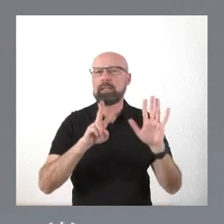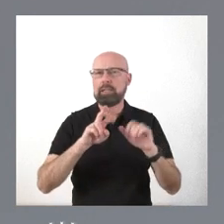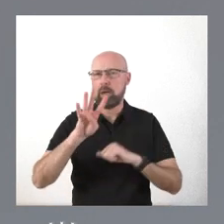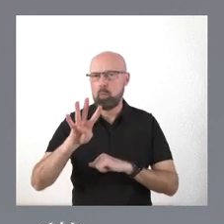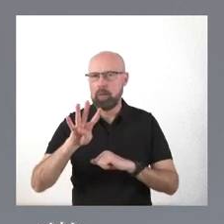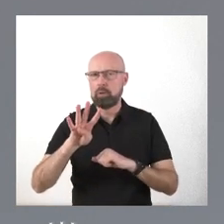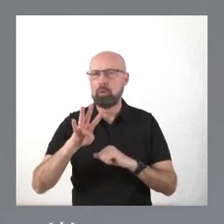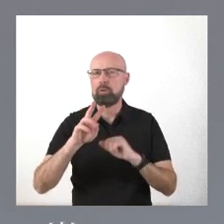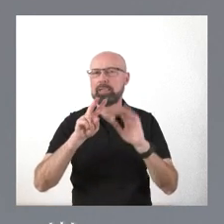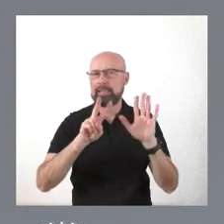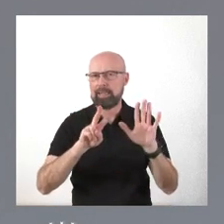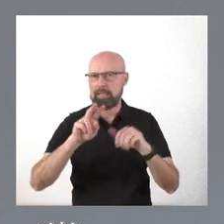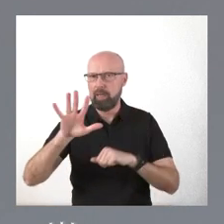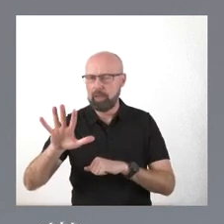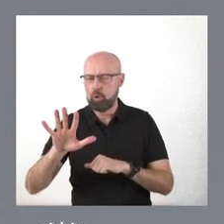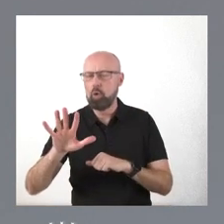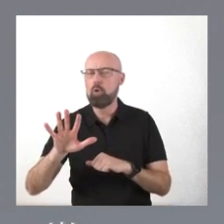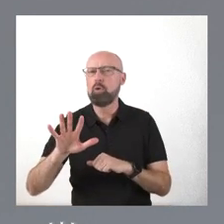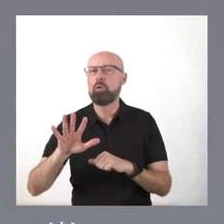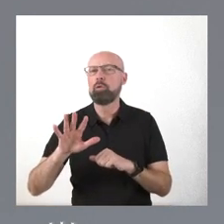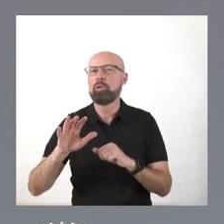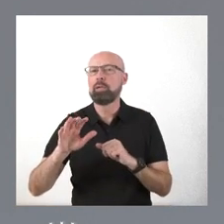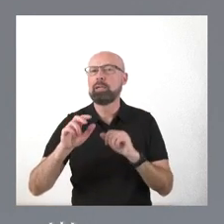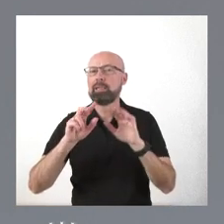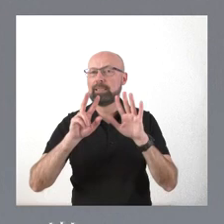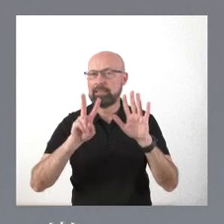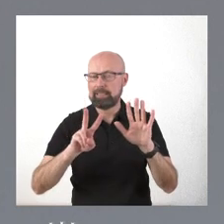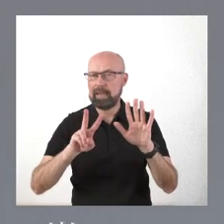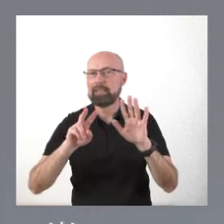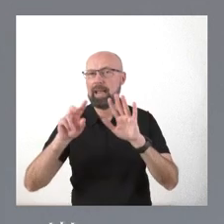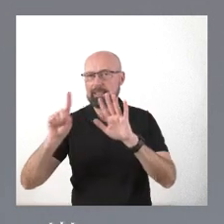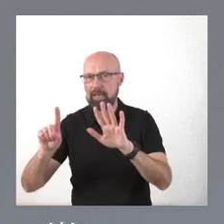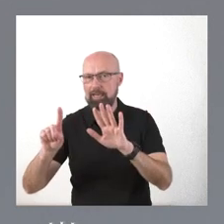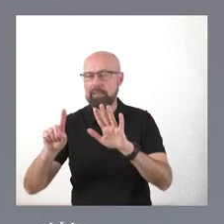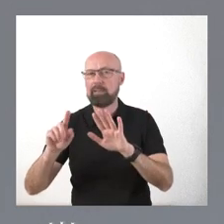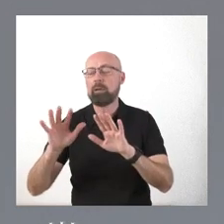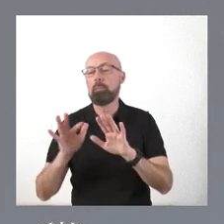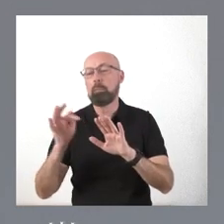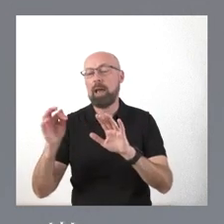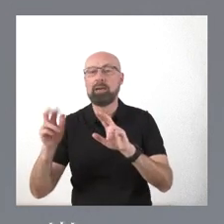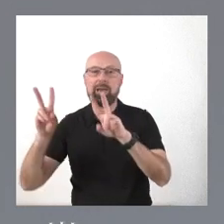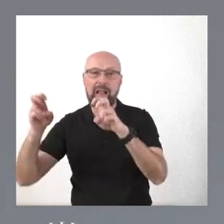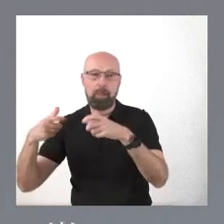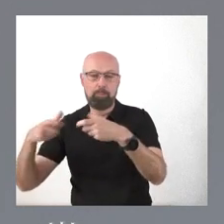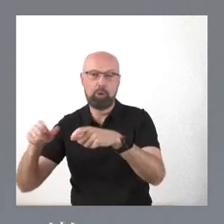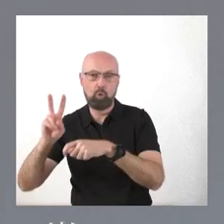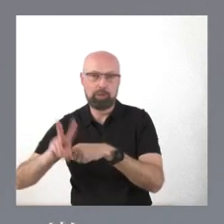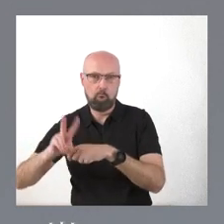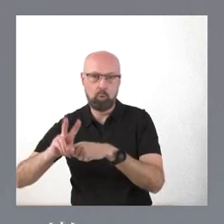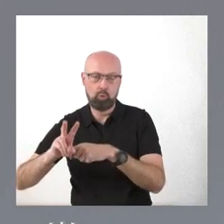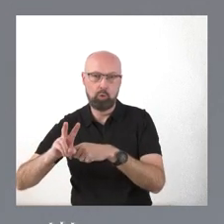artículo 75, el artículo 76 y luego es el capítulo segundo de infracciones